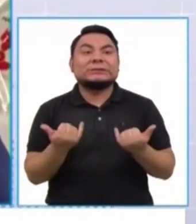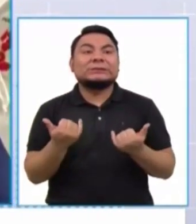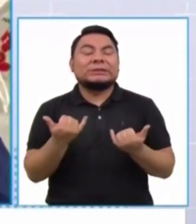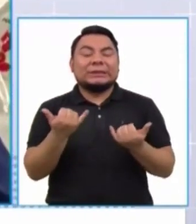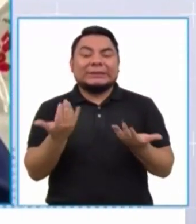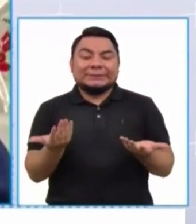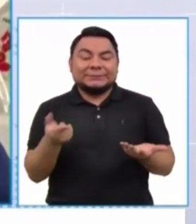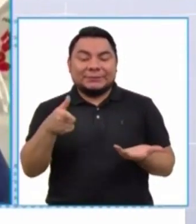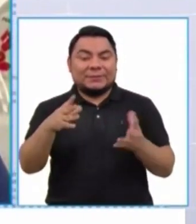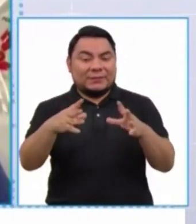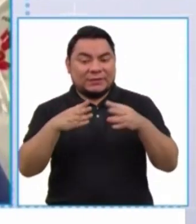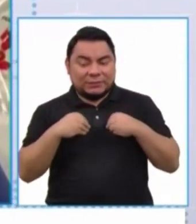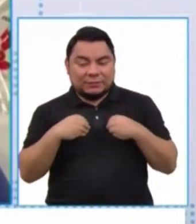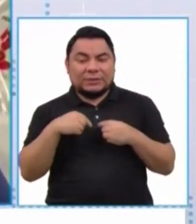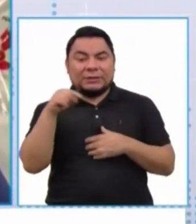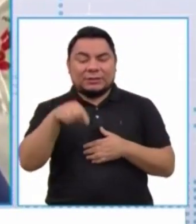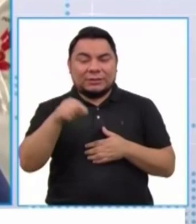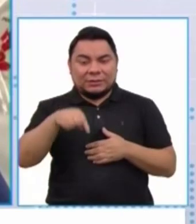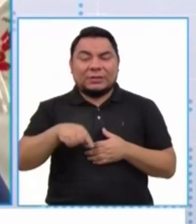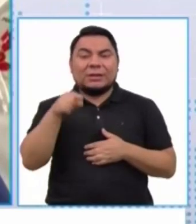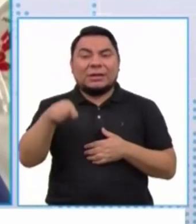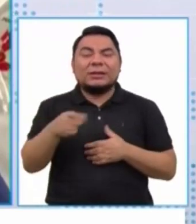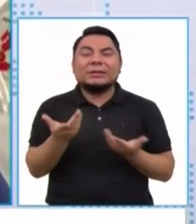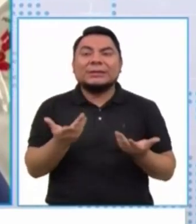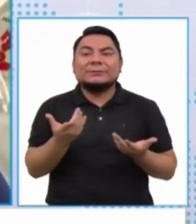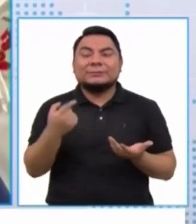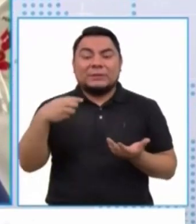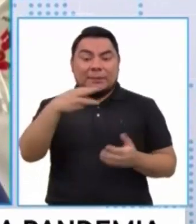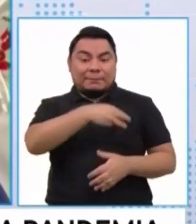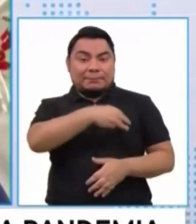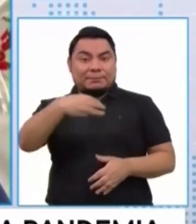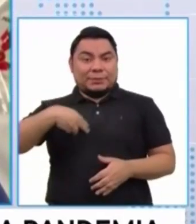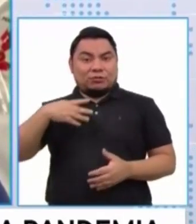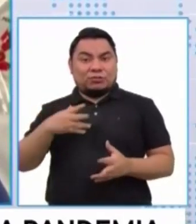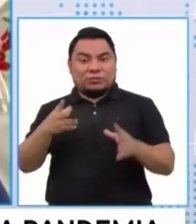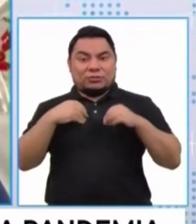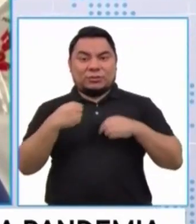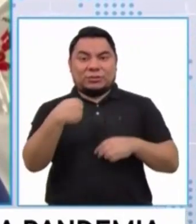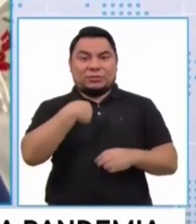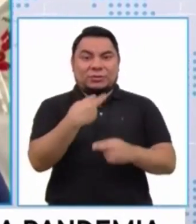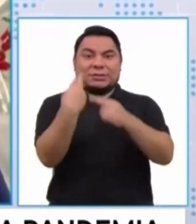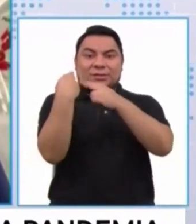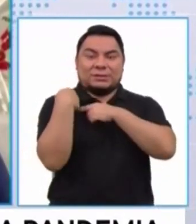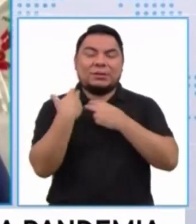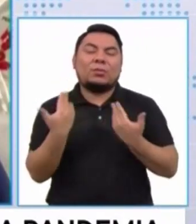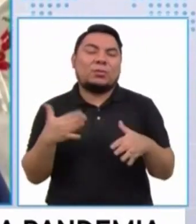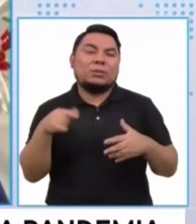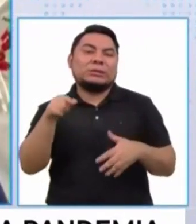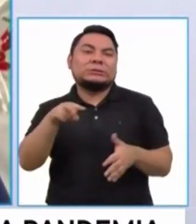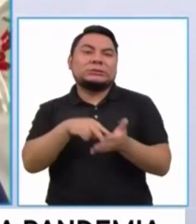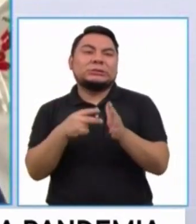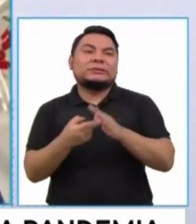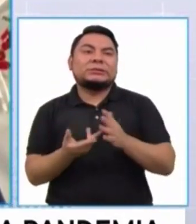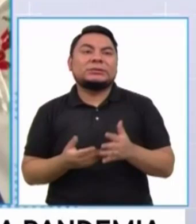asumir esta cartera significa, digamos,